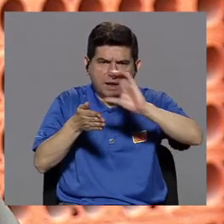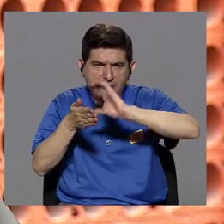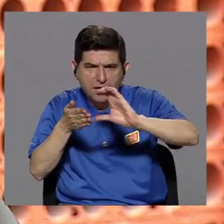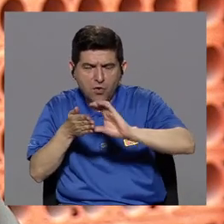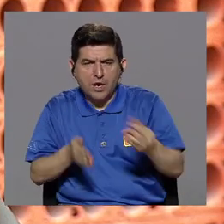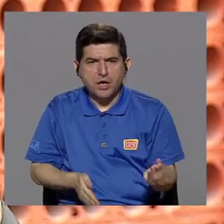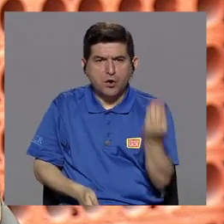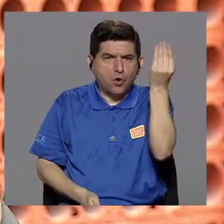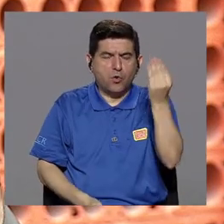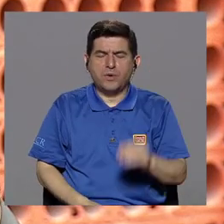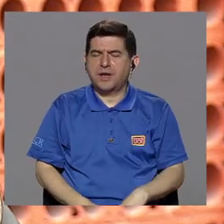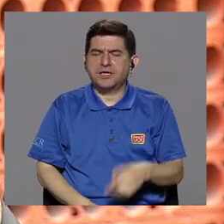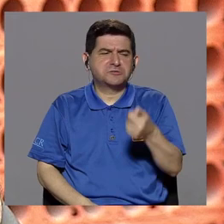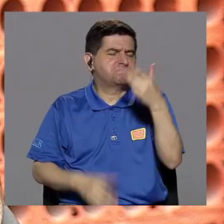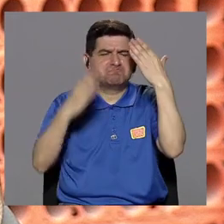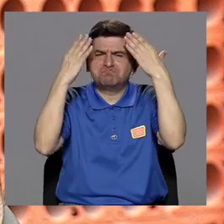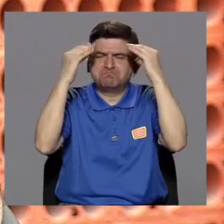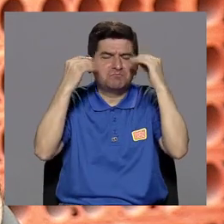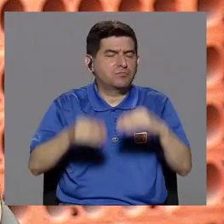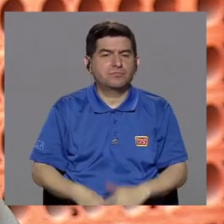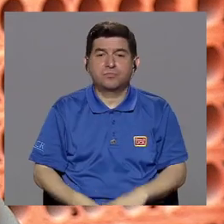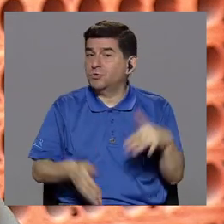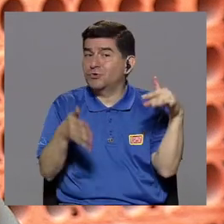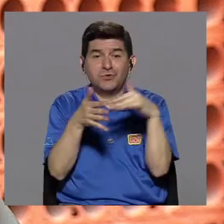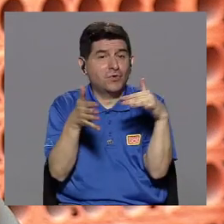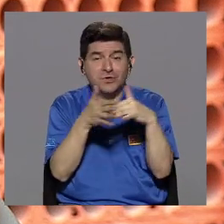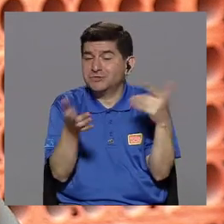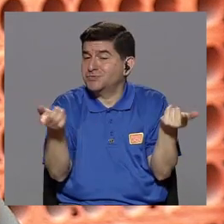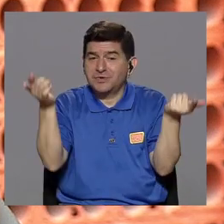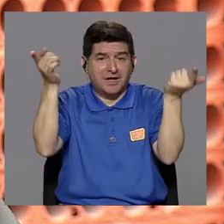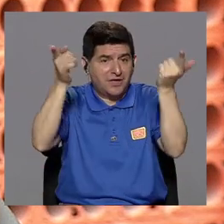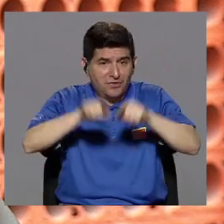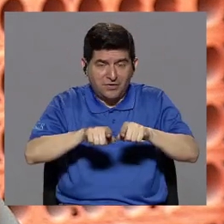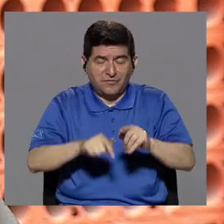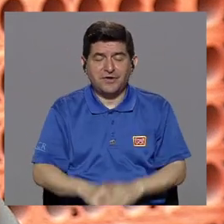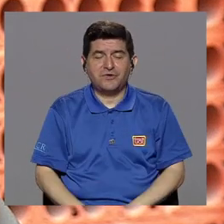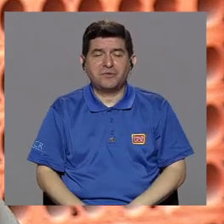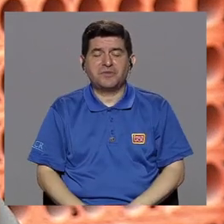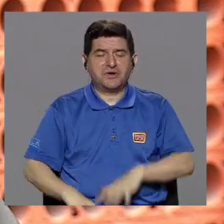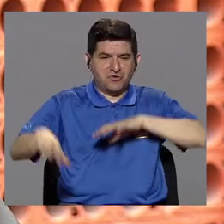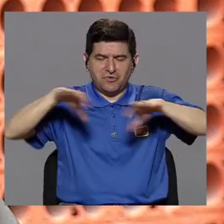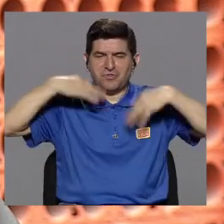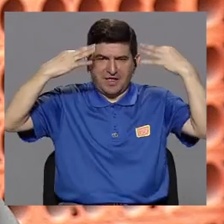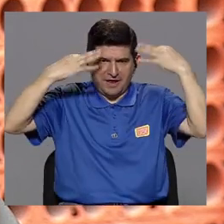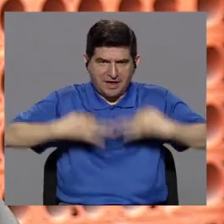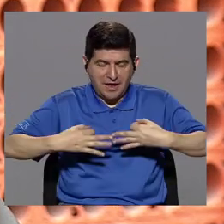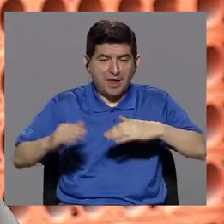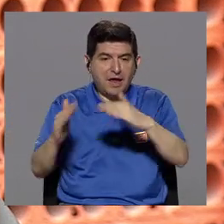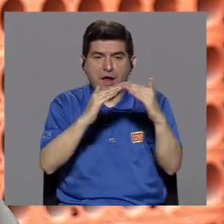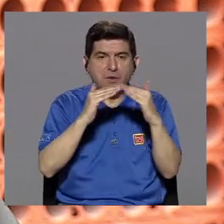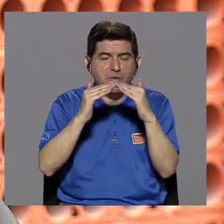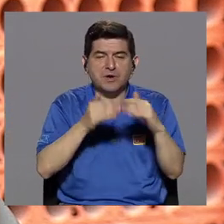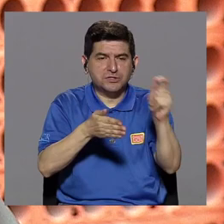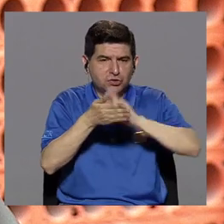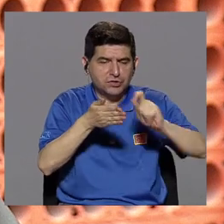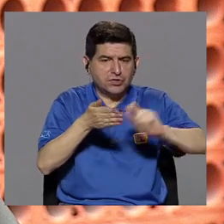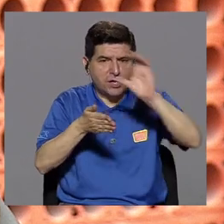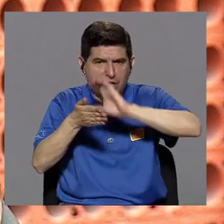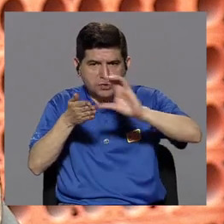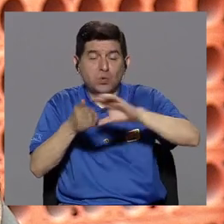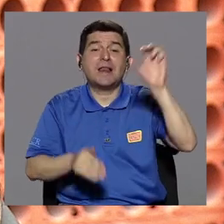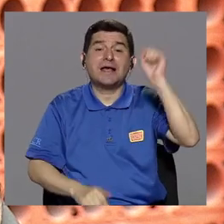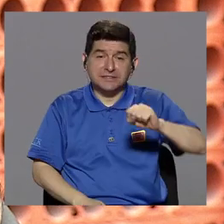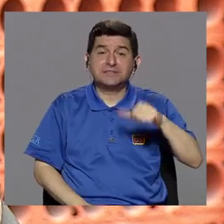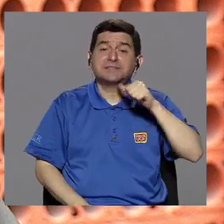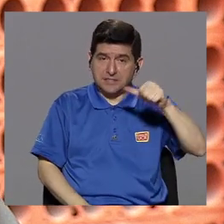porque no se ha estudiado tanto este fenómeno del hábito de actividad física en la población escolar y colegial como